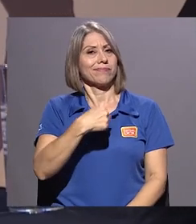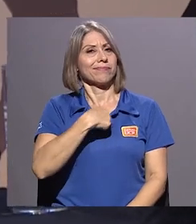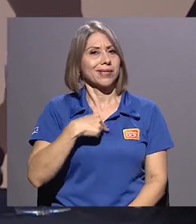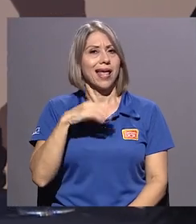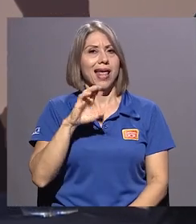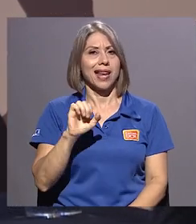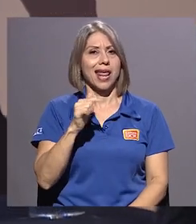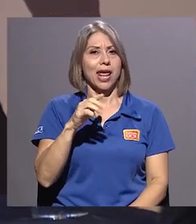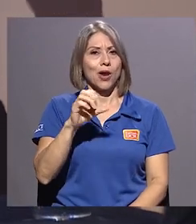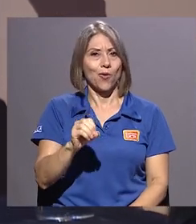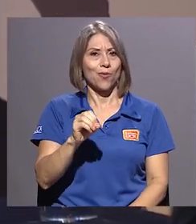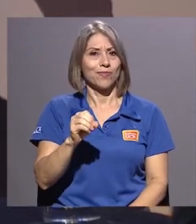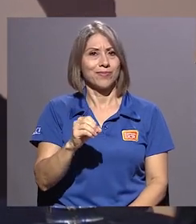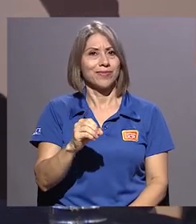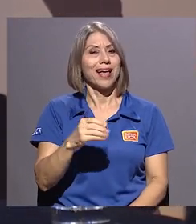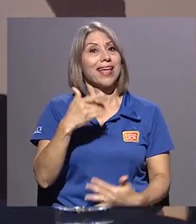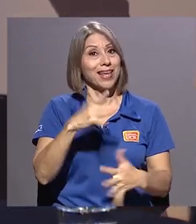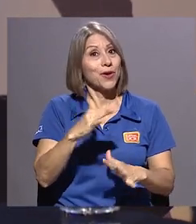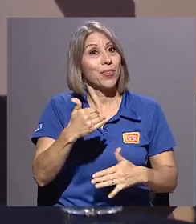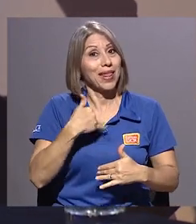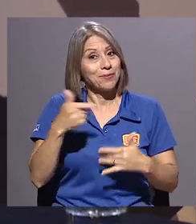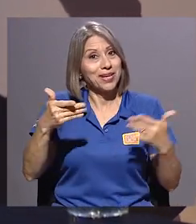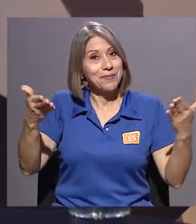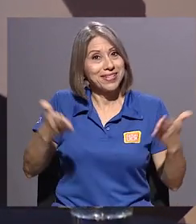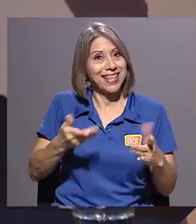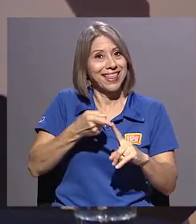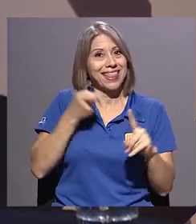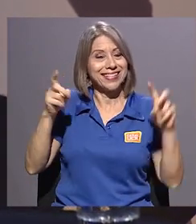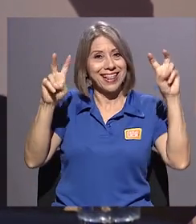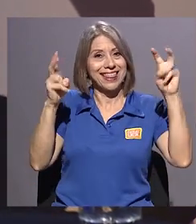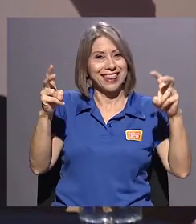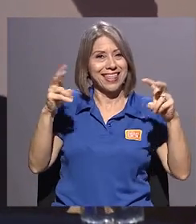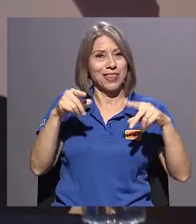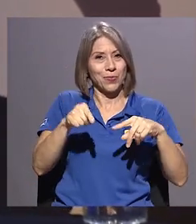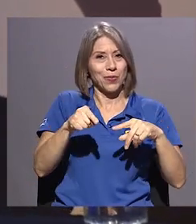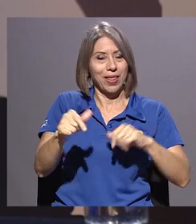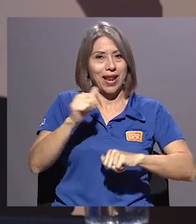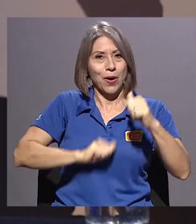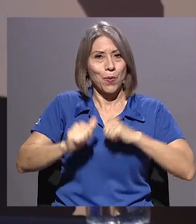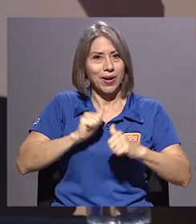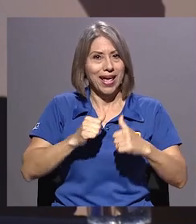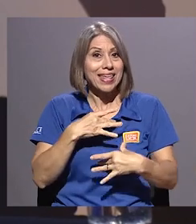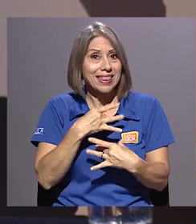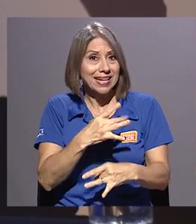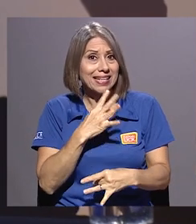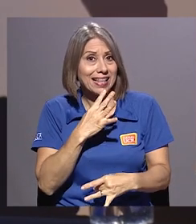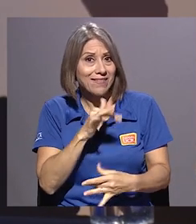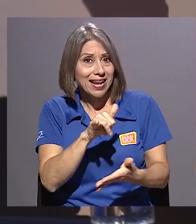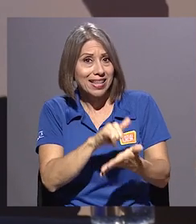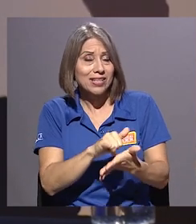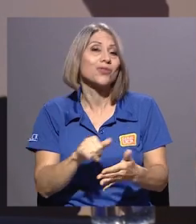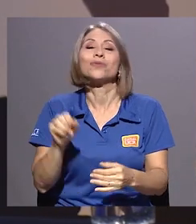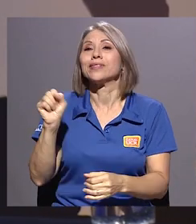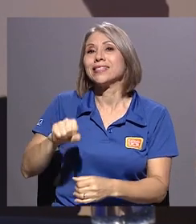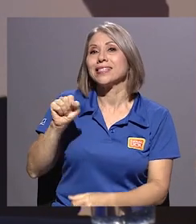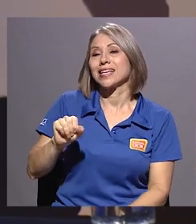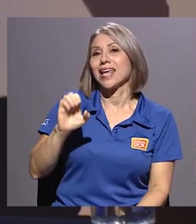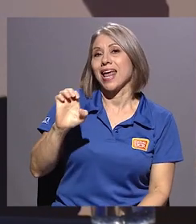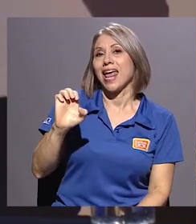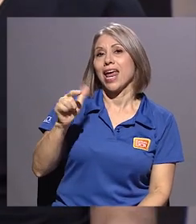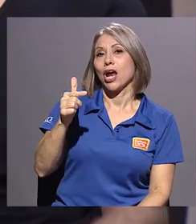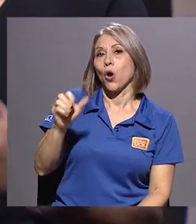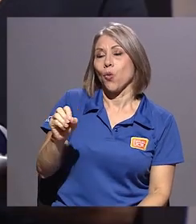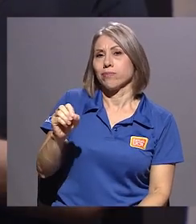desde el título de la obra. Sería interesante también hablar de ese vínculo. Bien, sí, el ego en este caso particular,